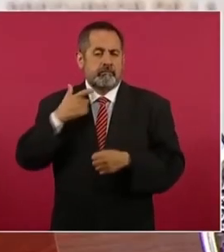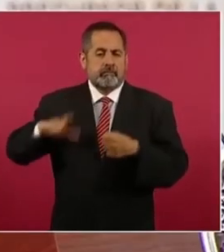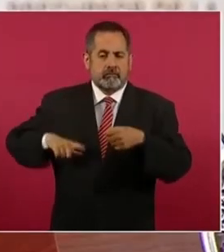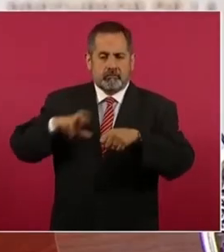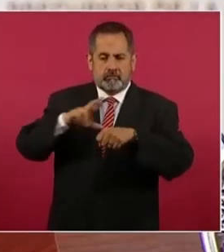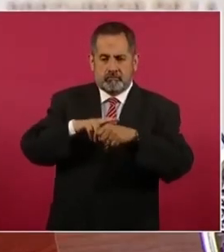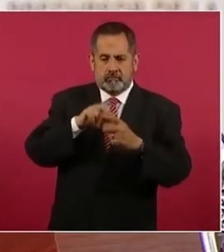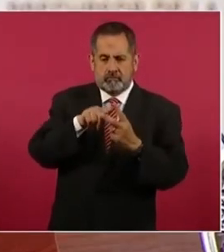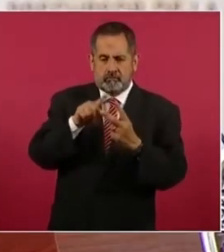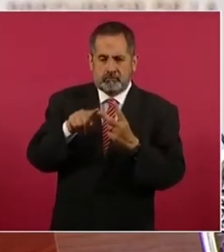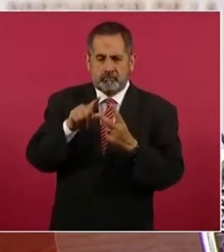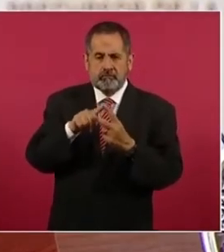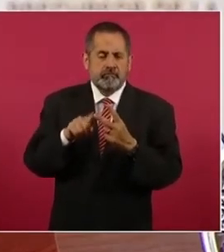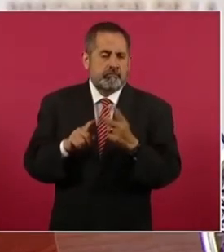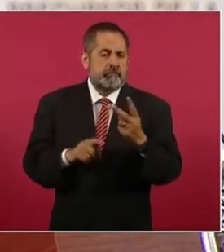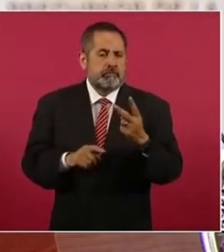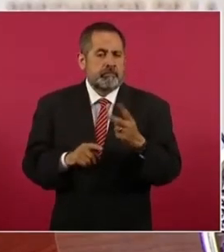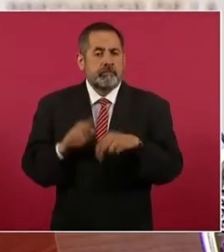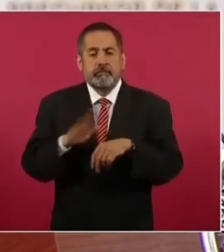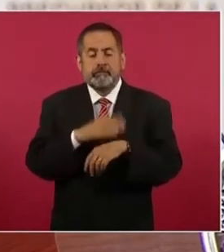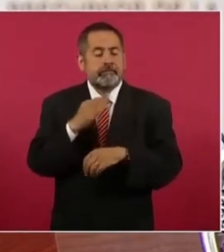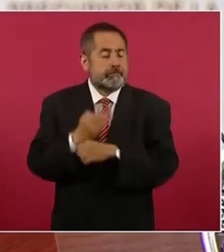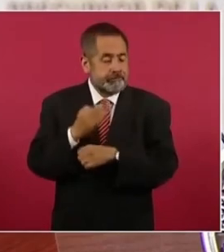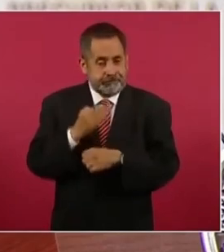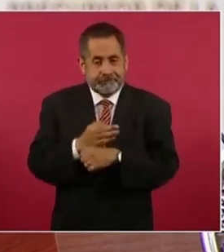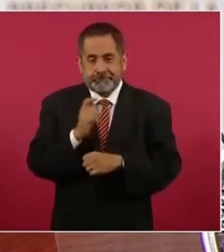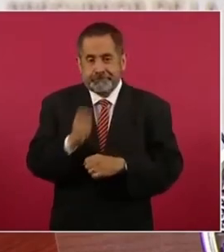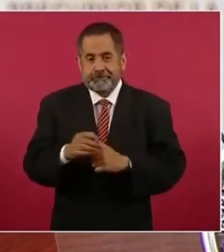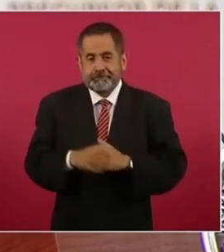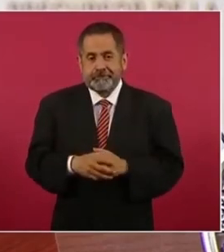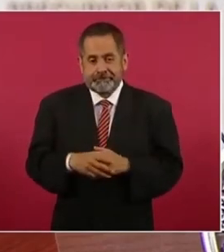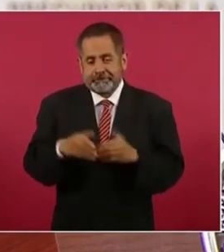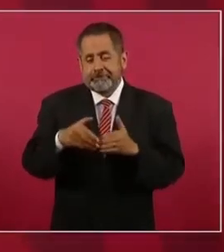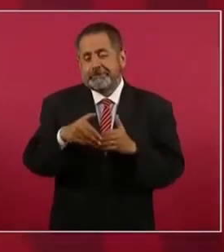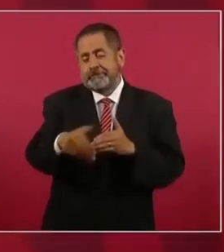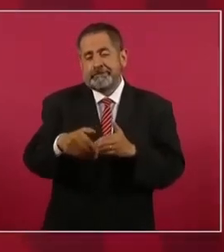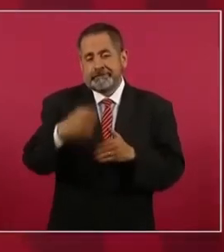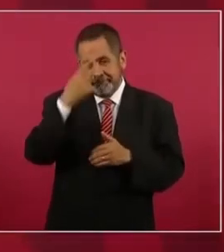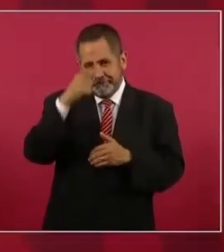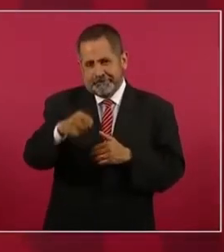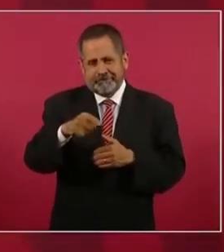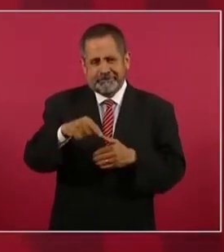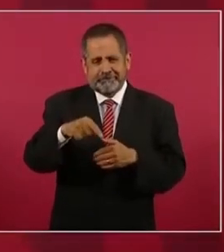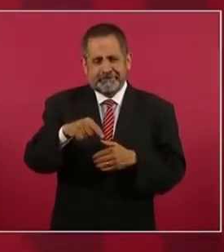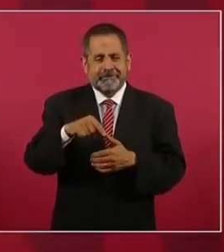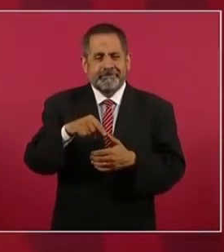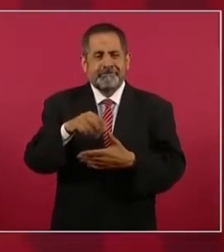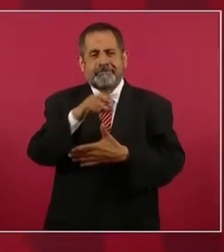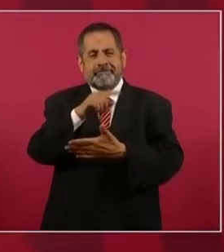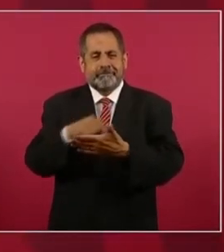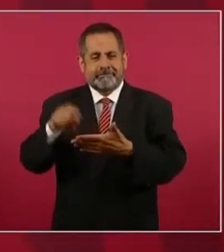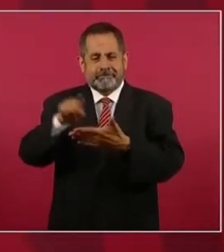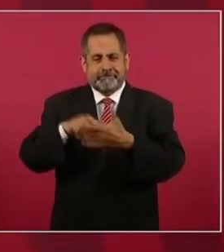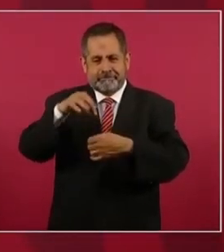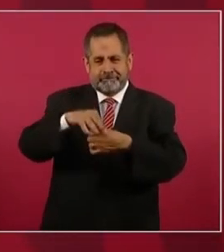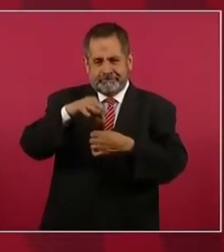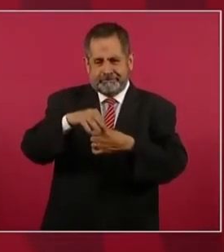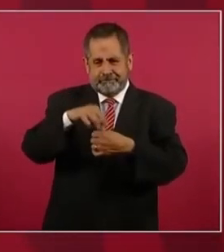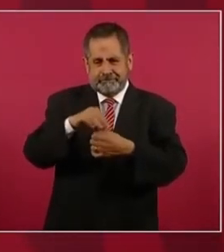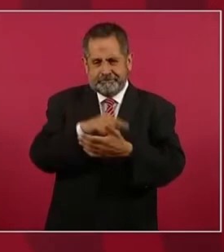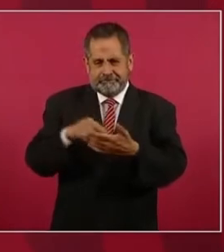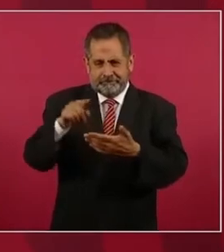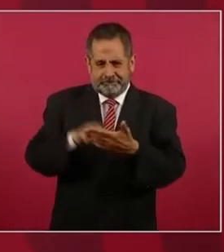porque estamos en víspera de las elecciones y no